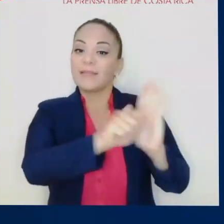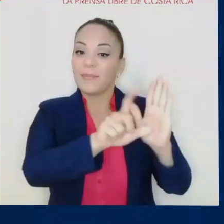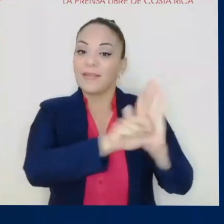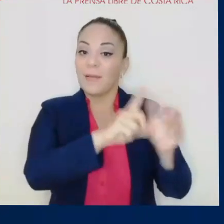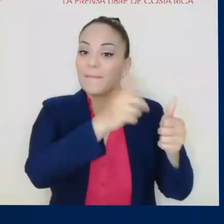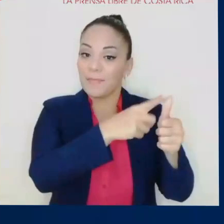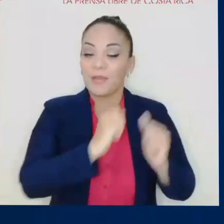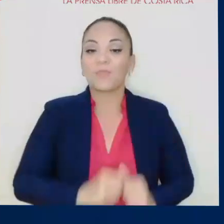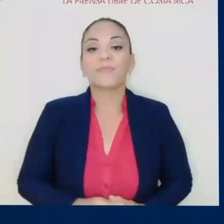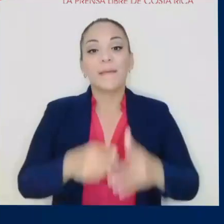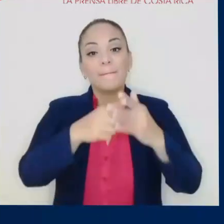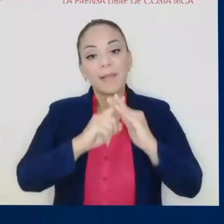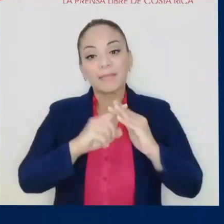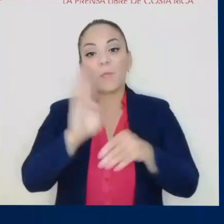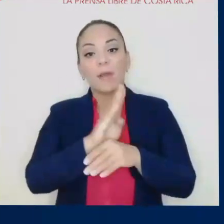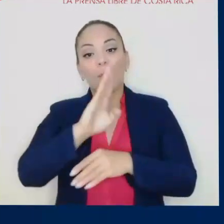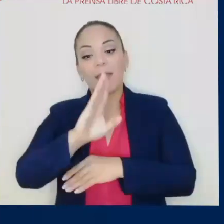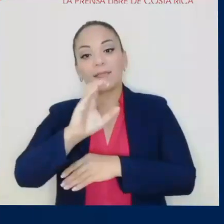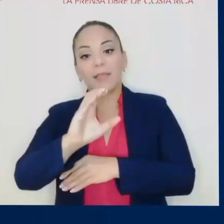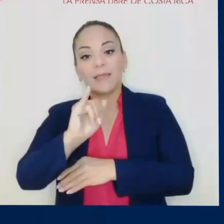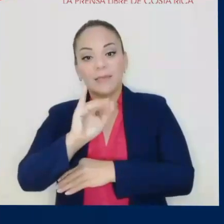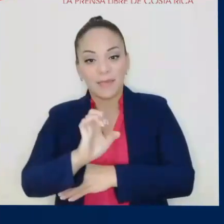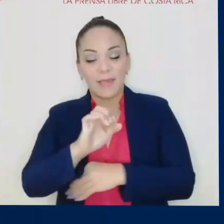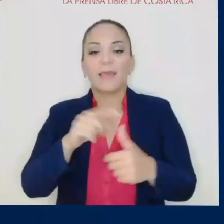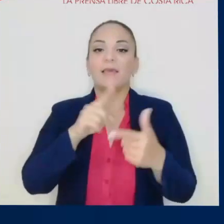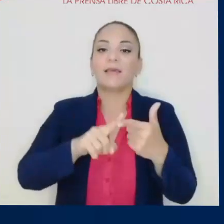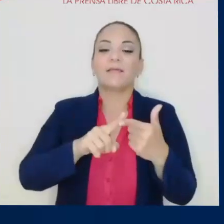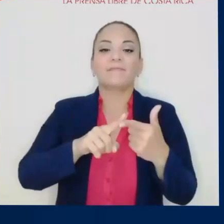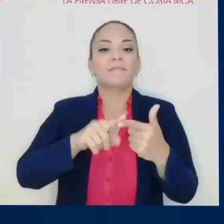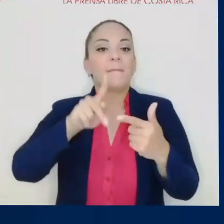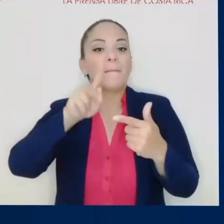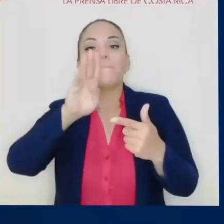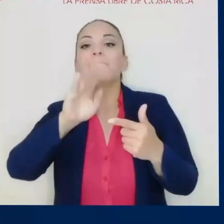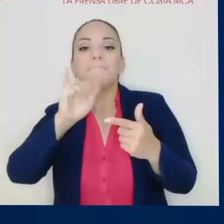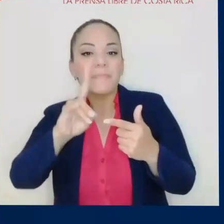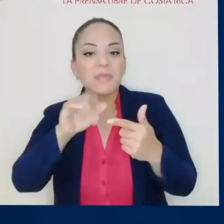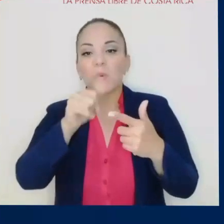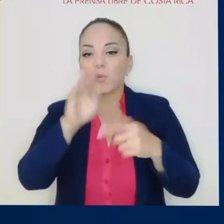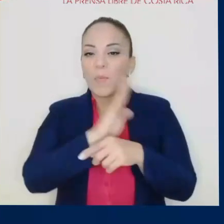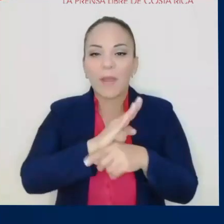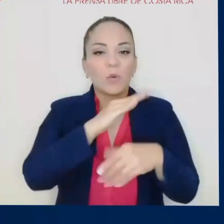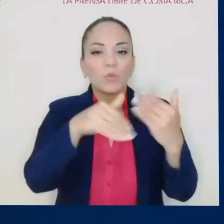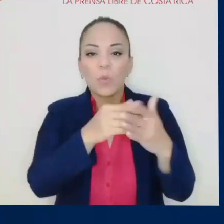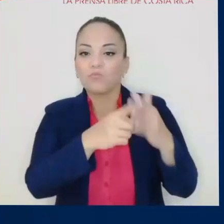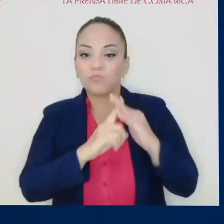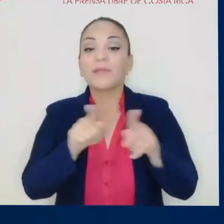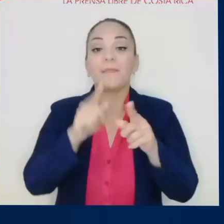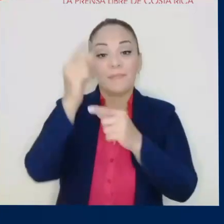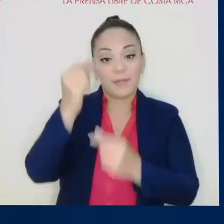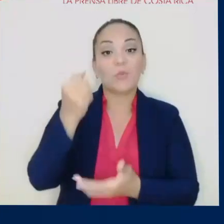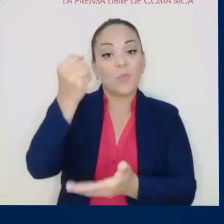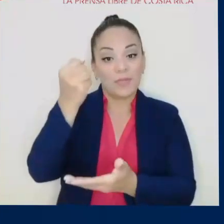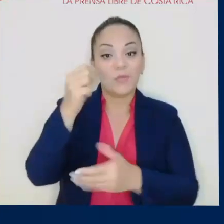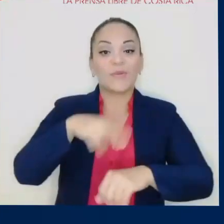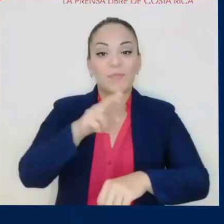Legislativa. Los préstamos del BCIE, los préstamos del BID eventualmente y en general el presupuesto de la